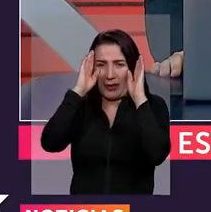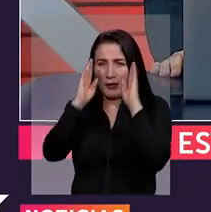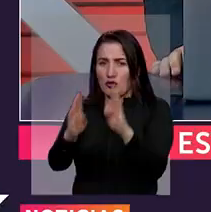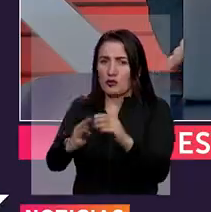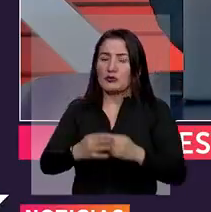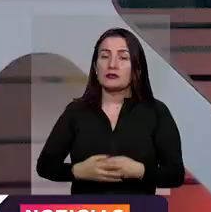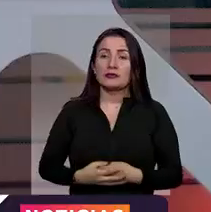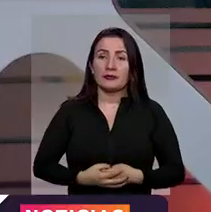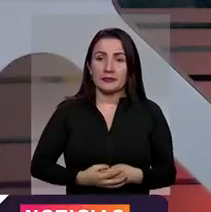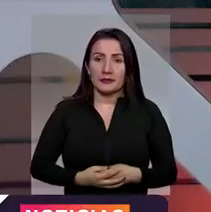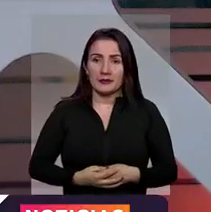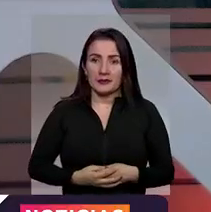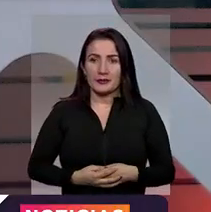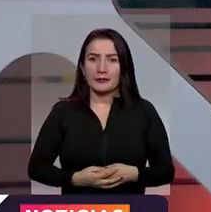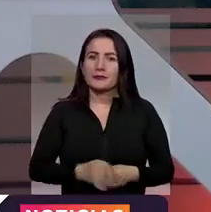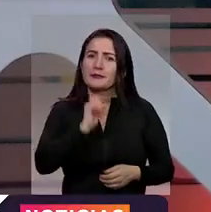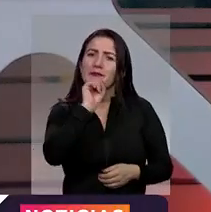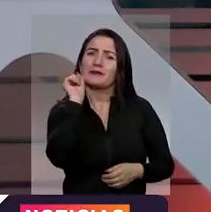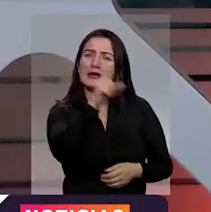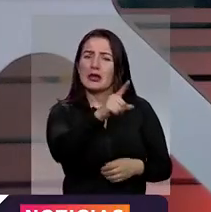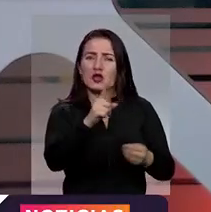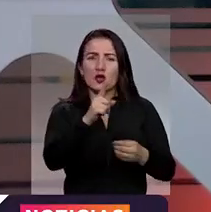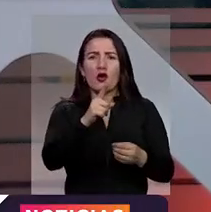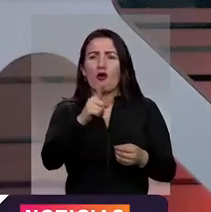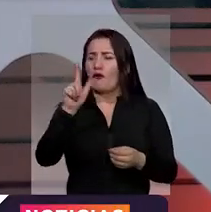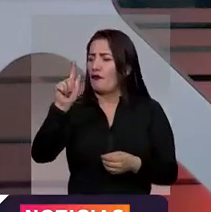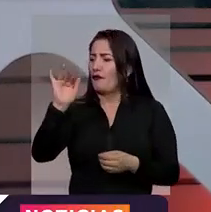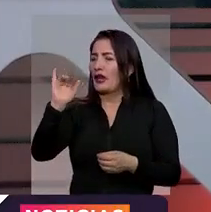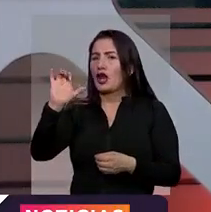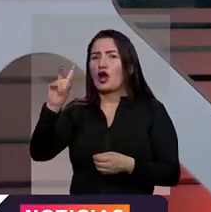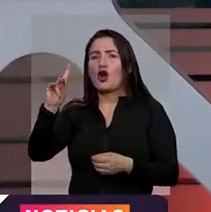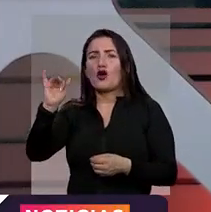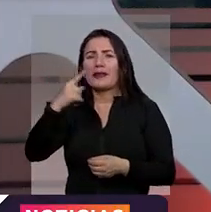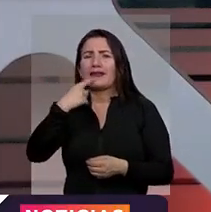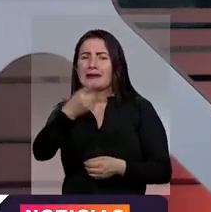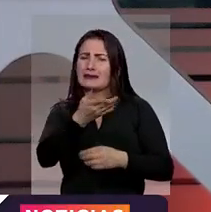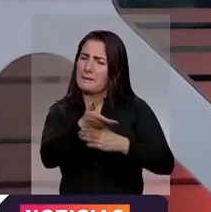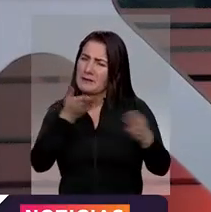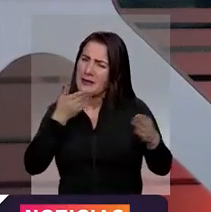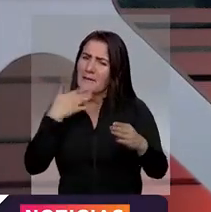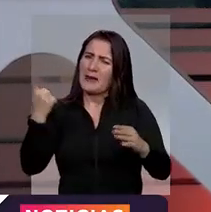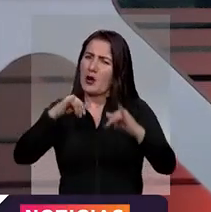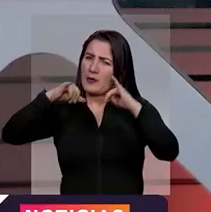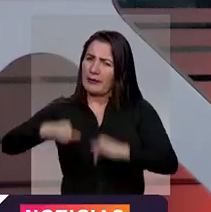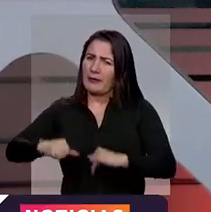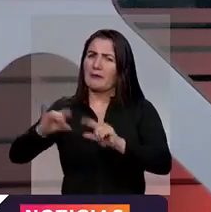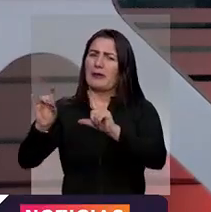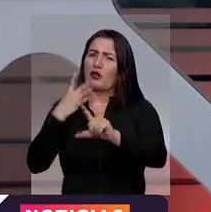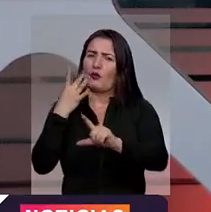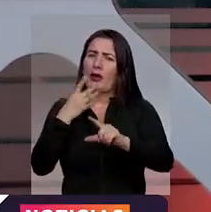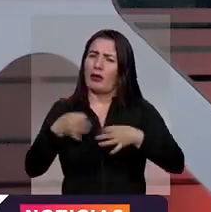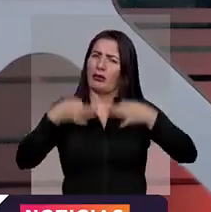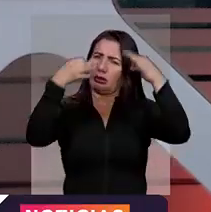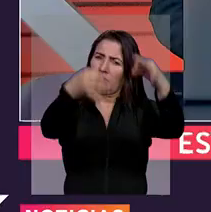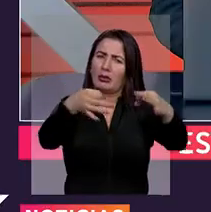las niñas. Secretaria, ¿qué pasa con ese llamado de FECOA a permanecer en la virtualidad y además aplazar el regreso a clases?